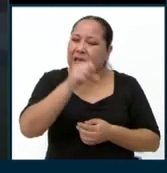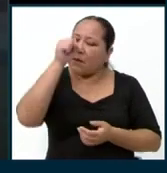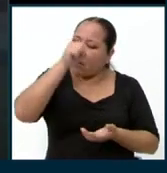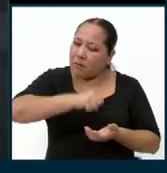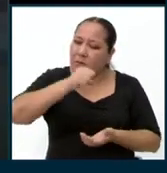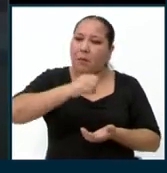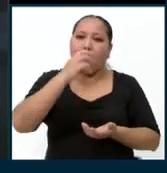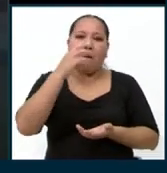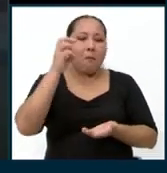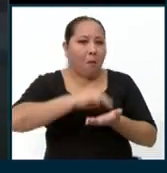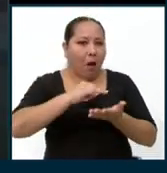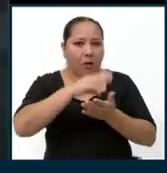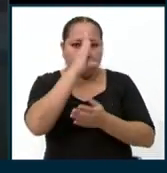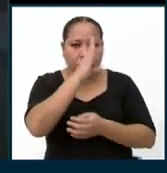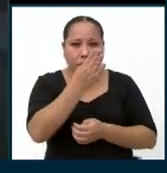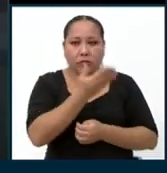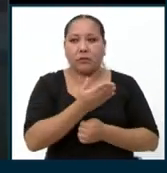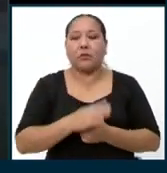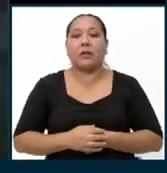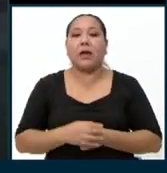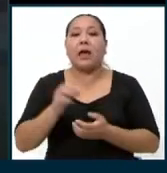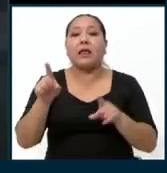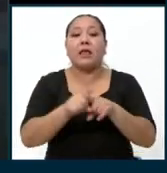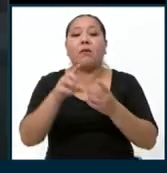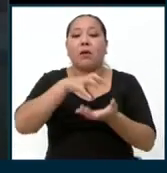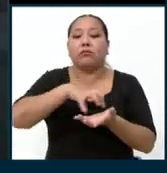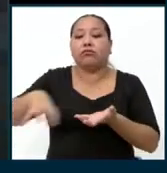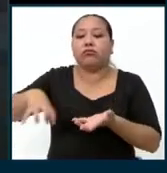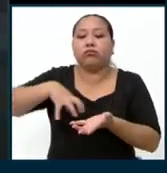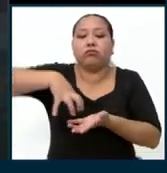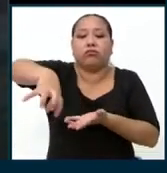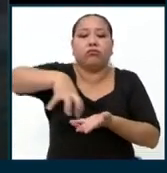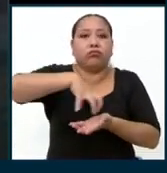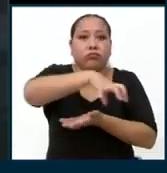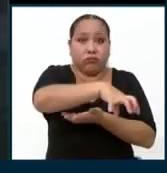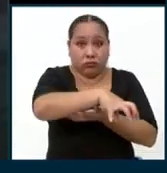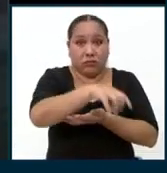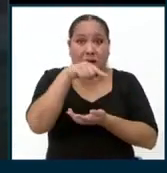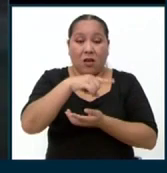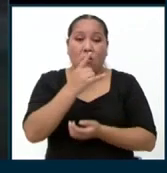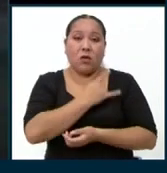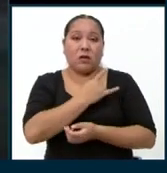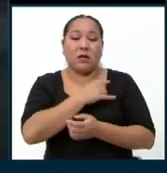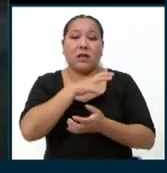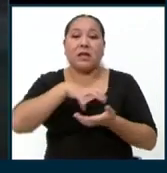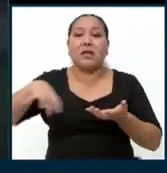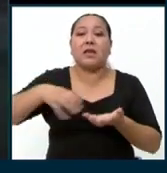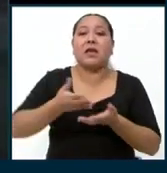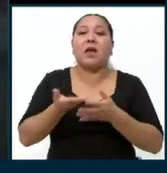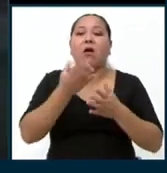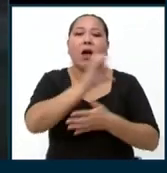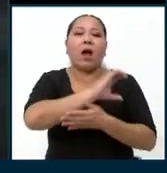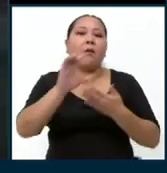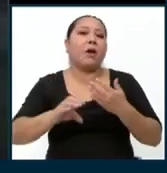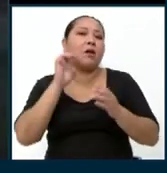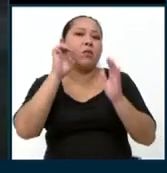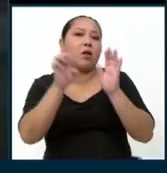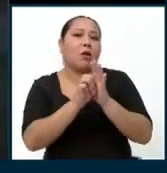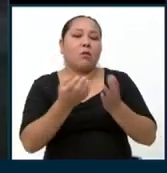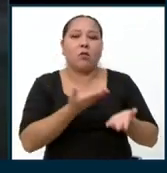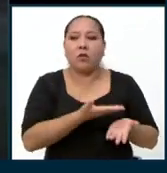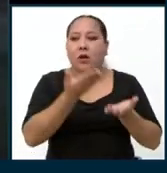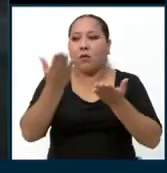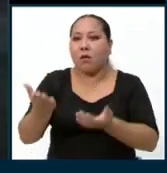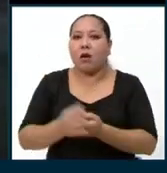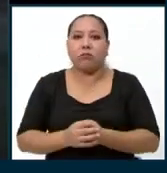descentralizar estas universidades y llevar a las provincias. Por ejemplo, en Cajamarca, llevar la facultad de